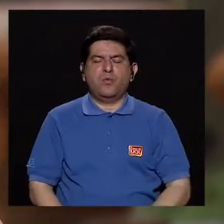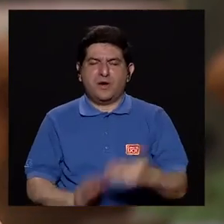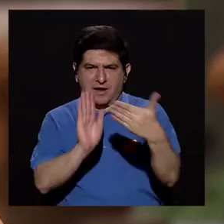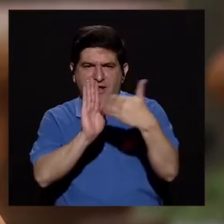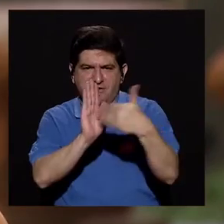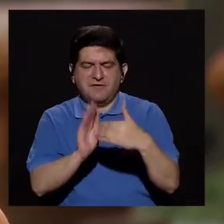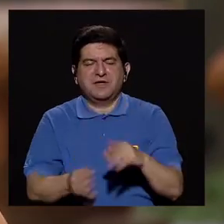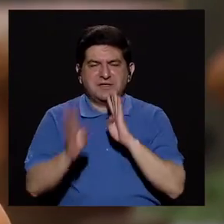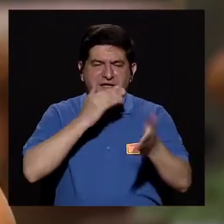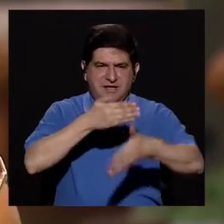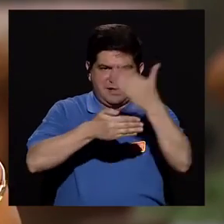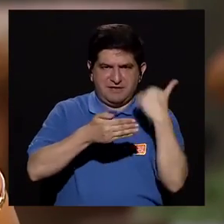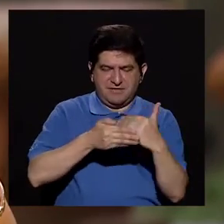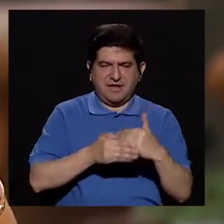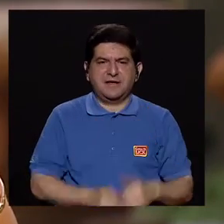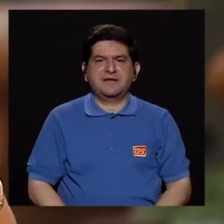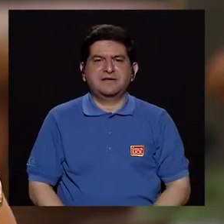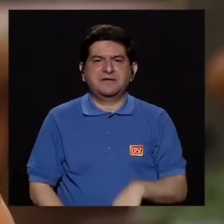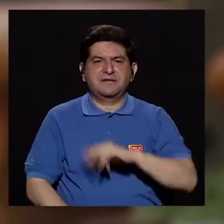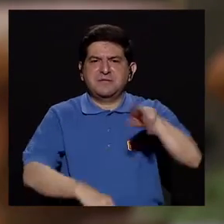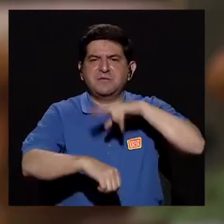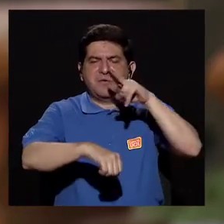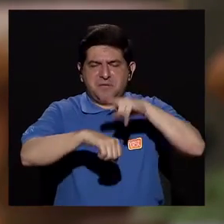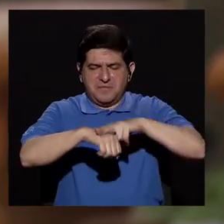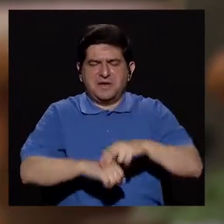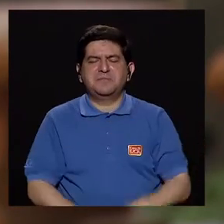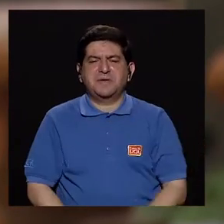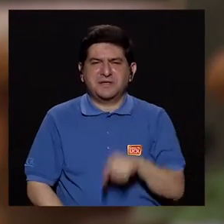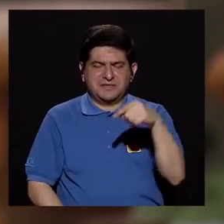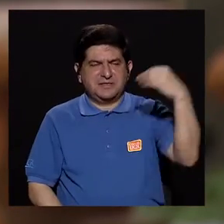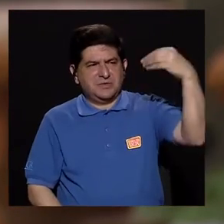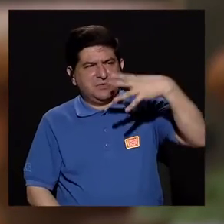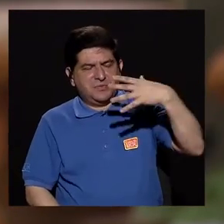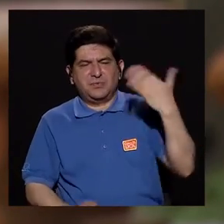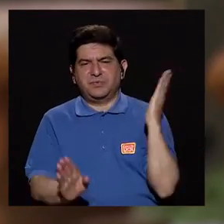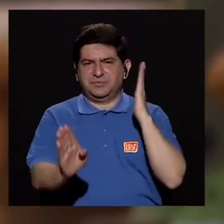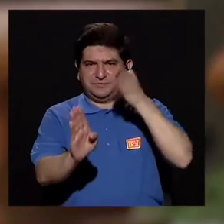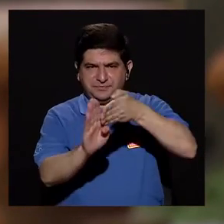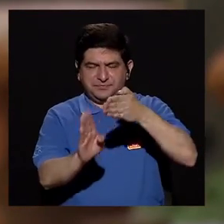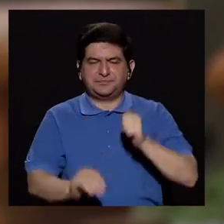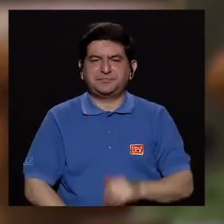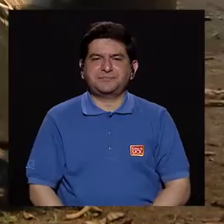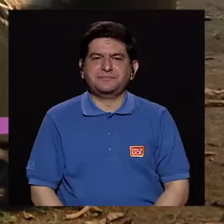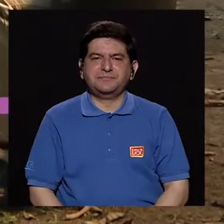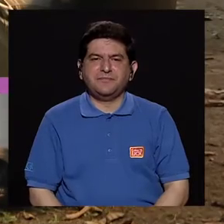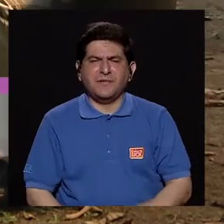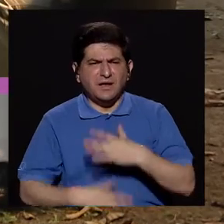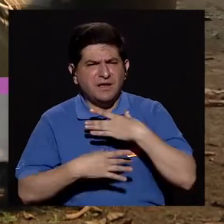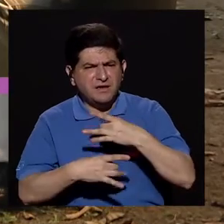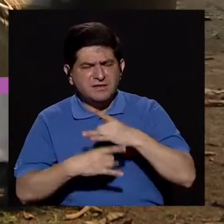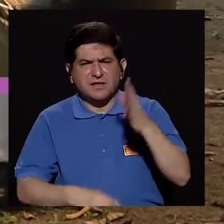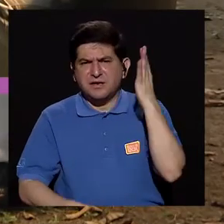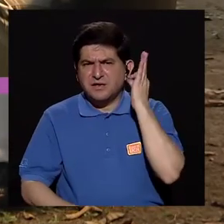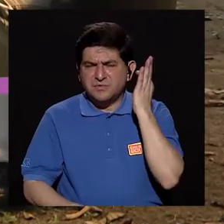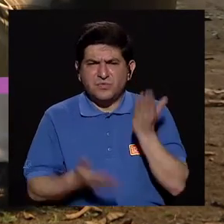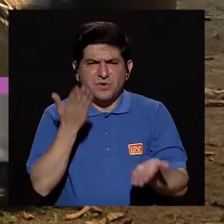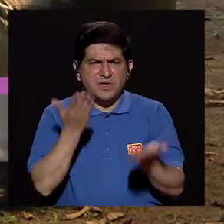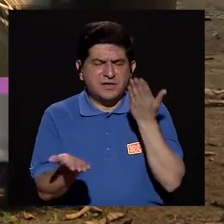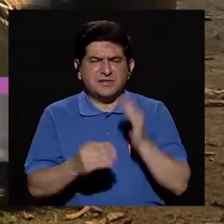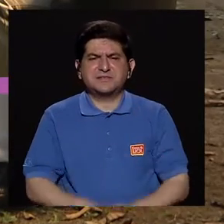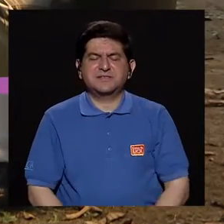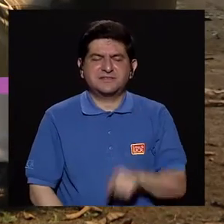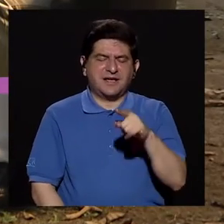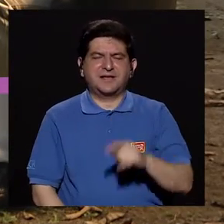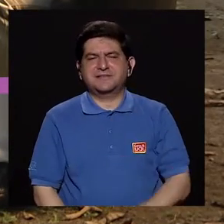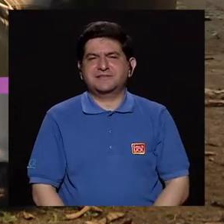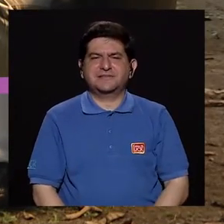que era lo que hablábamos, las áreas expuestas, ese es el más frecuente en Costa Rica. Ahora me llama la atención porque las mujeres tendemos a ser un poco